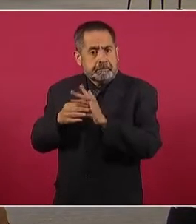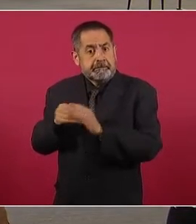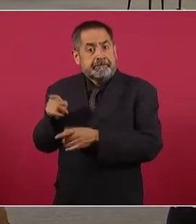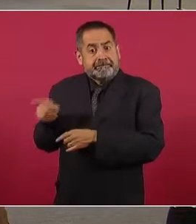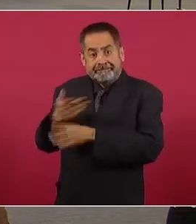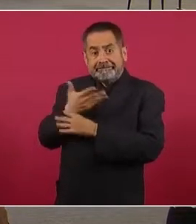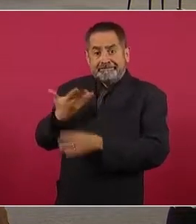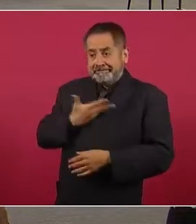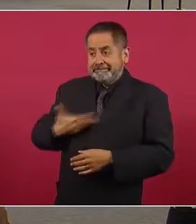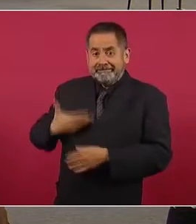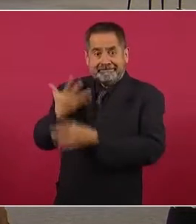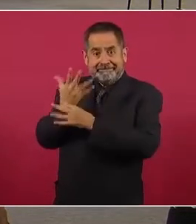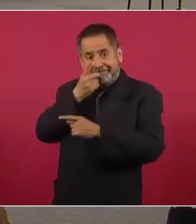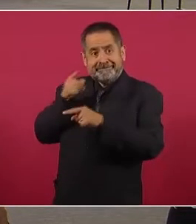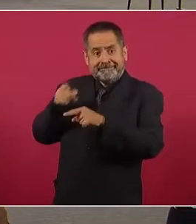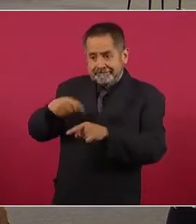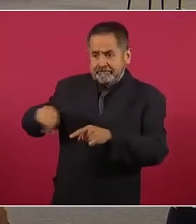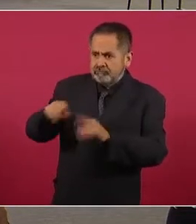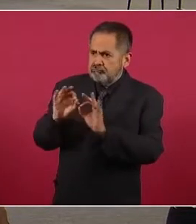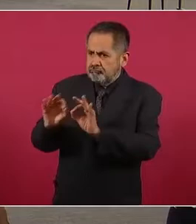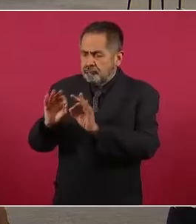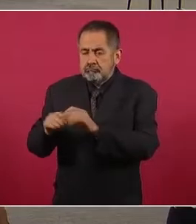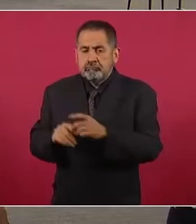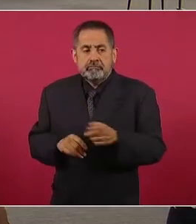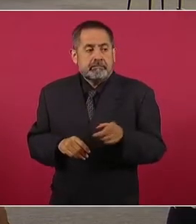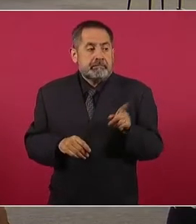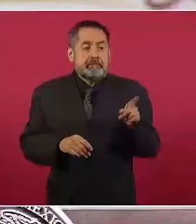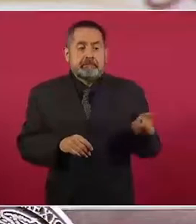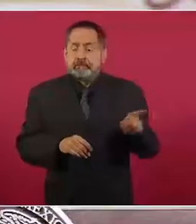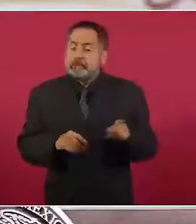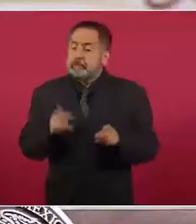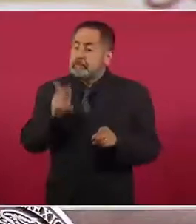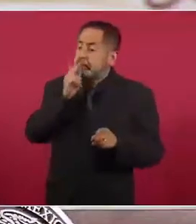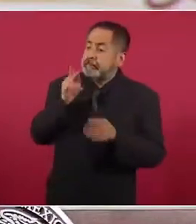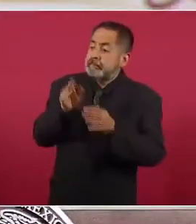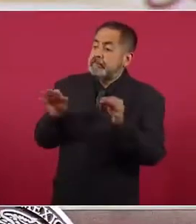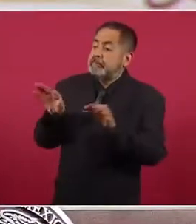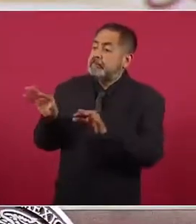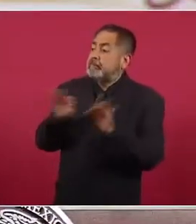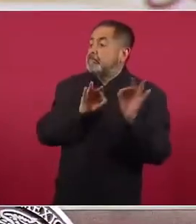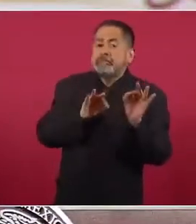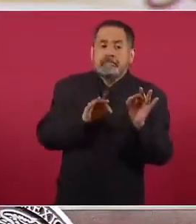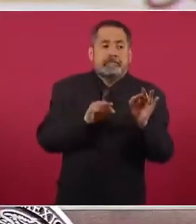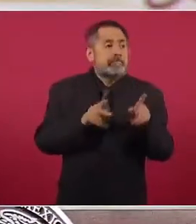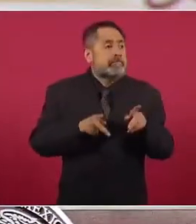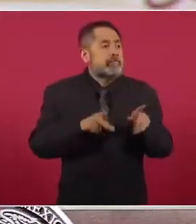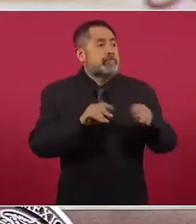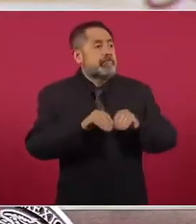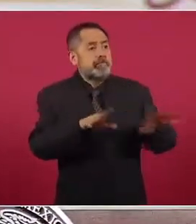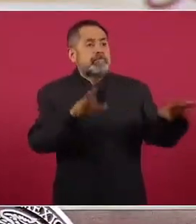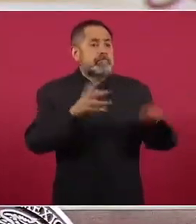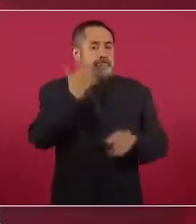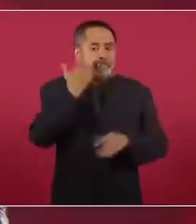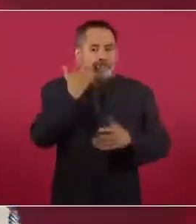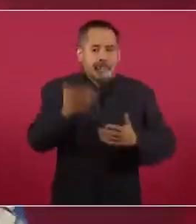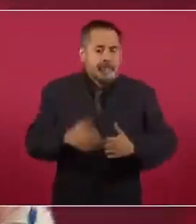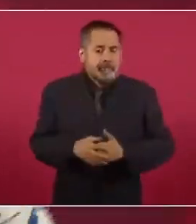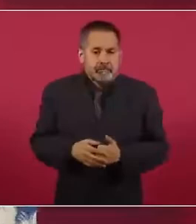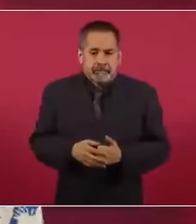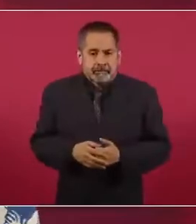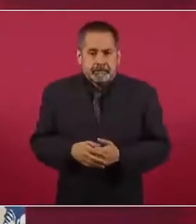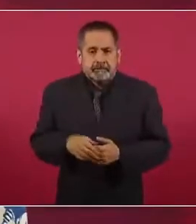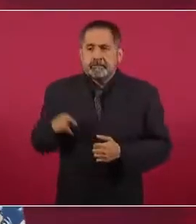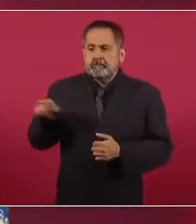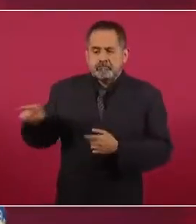y sus aliados en los medios. El presidente dijo que tenía su lista. Citó de